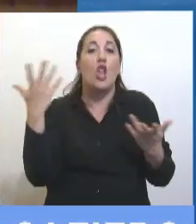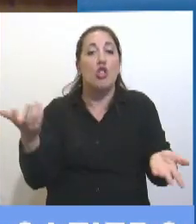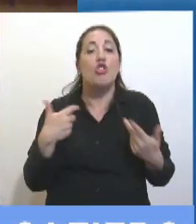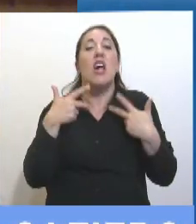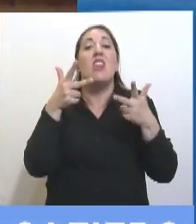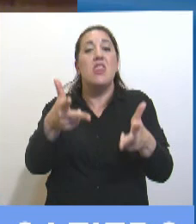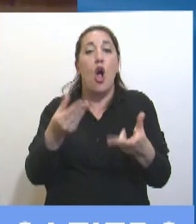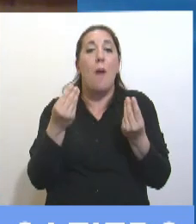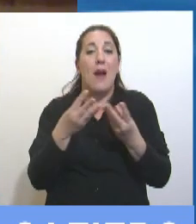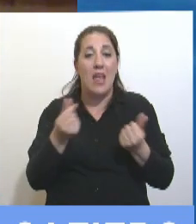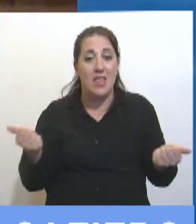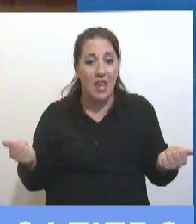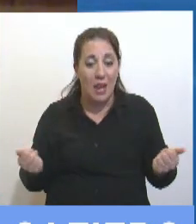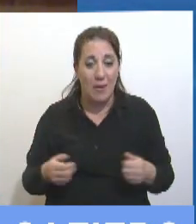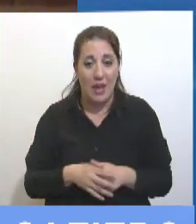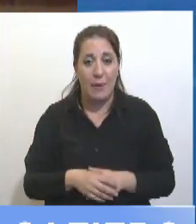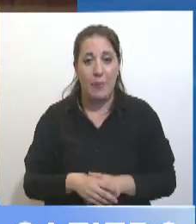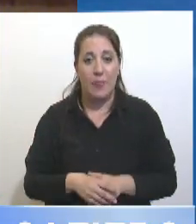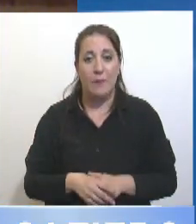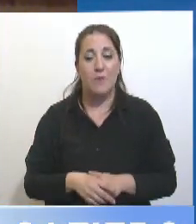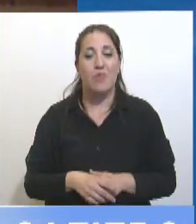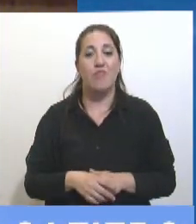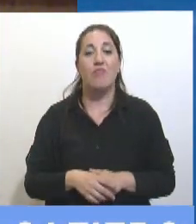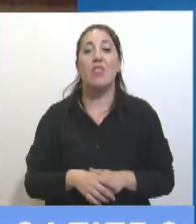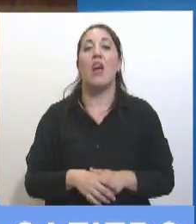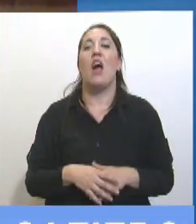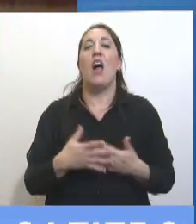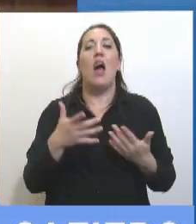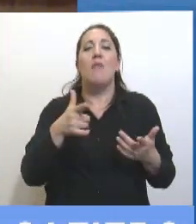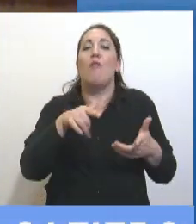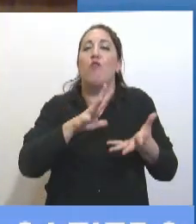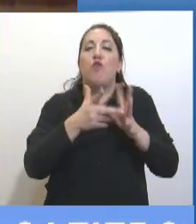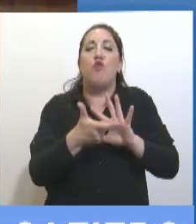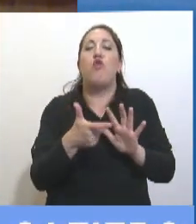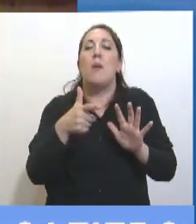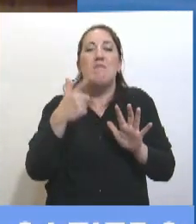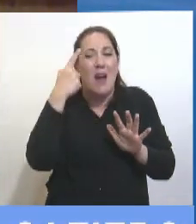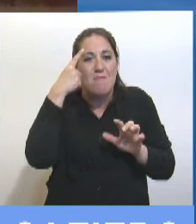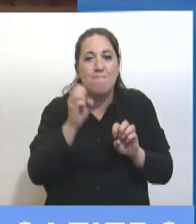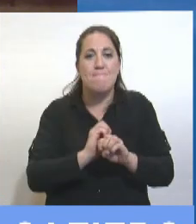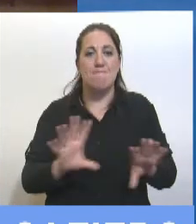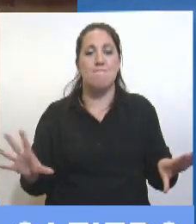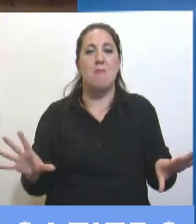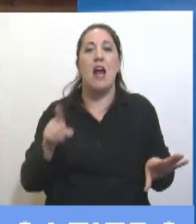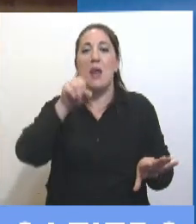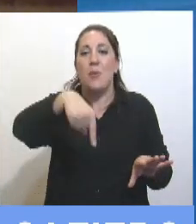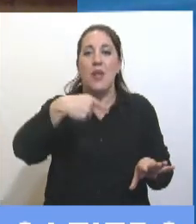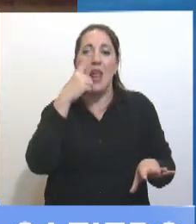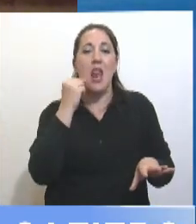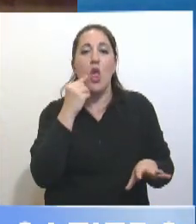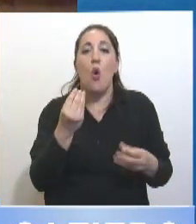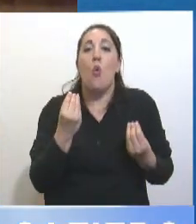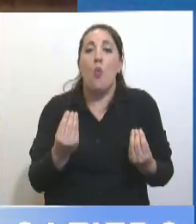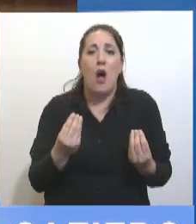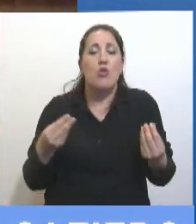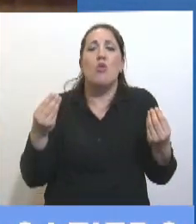para concluir, es lo poco práctico, lo poco inteligente, que es meternos en un lío cuando tenemos